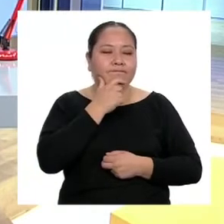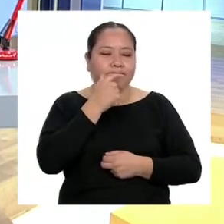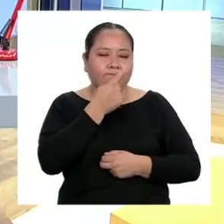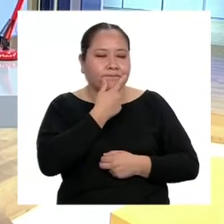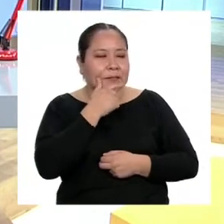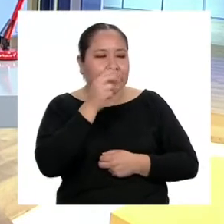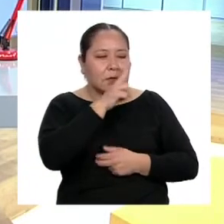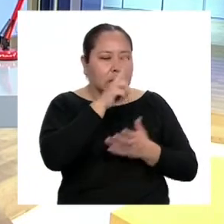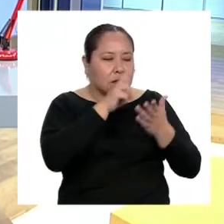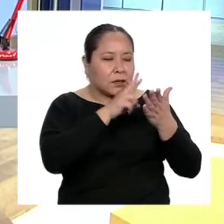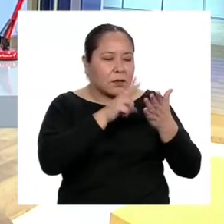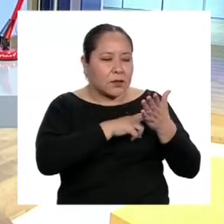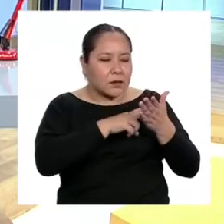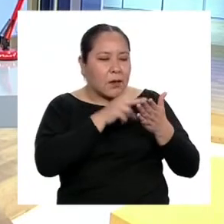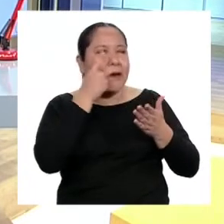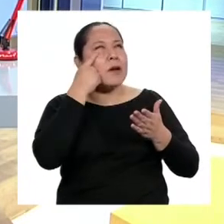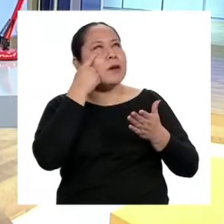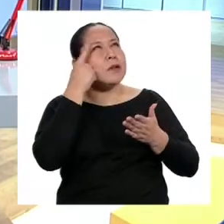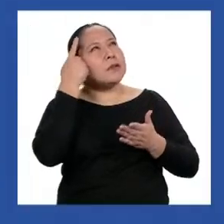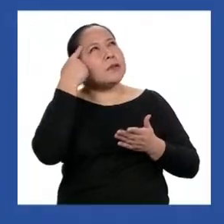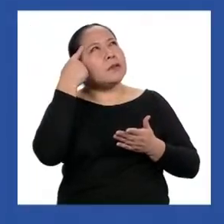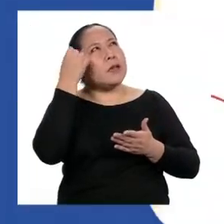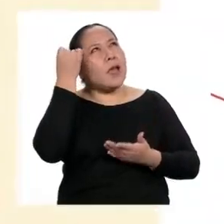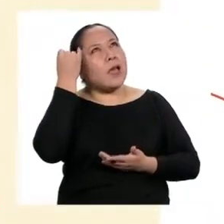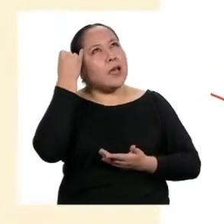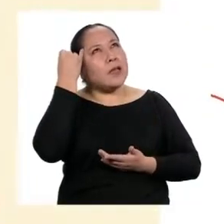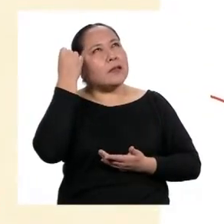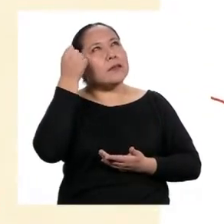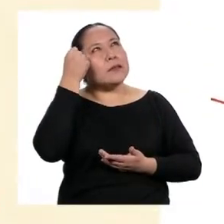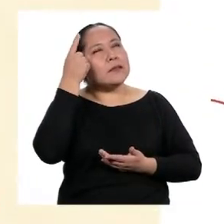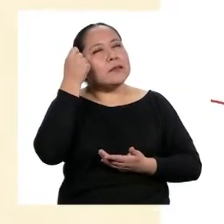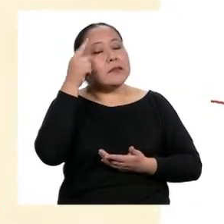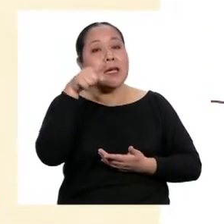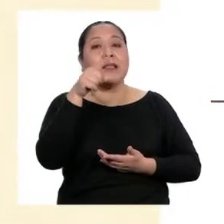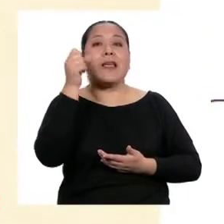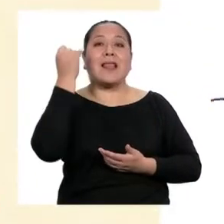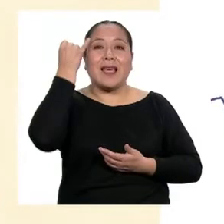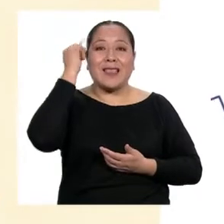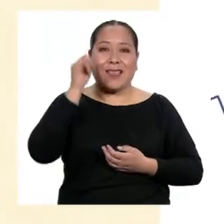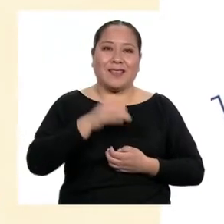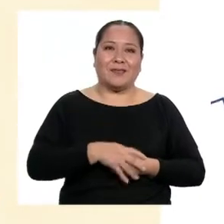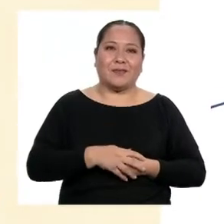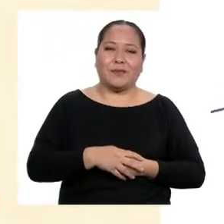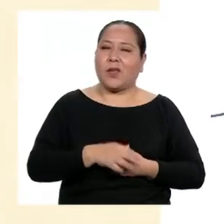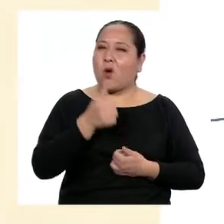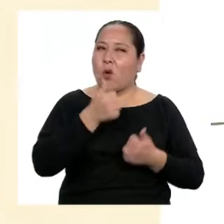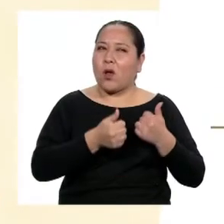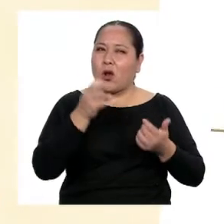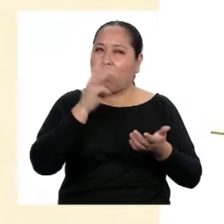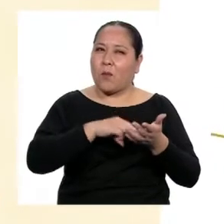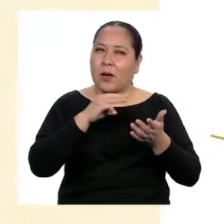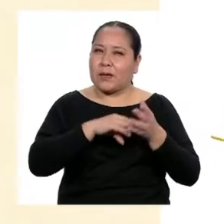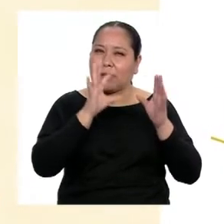general a partir de otros particulares. Entonces, ¿qué es lo más importante que el autor me está